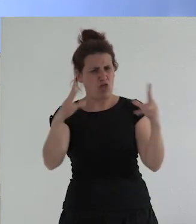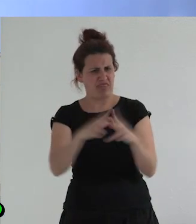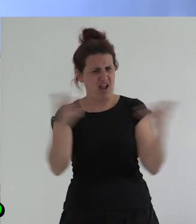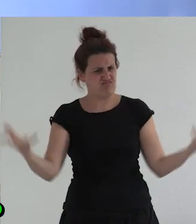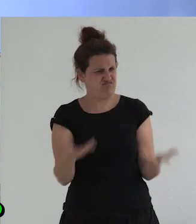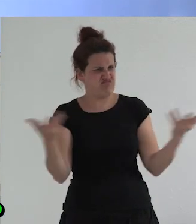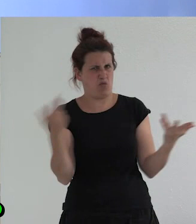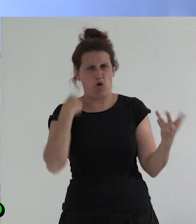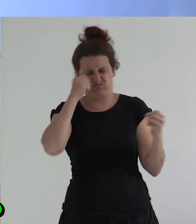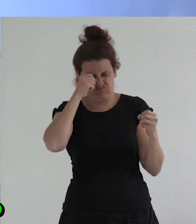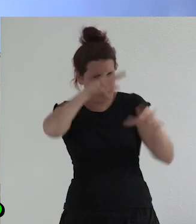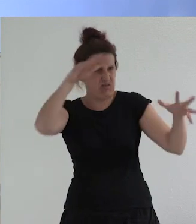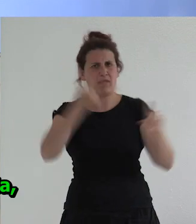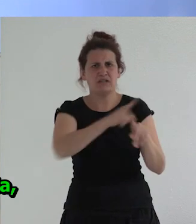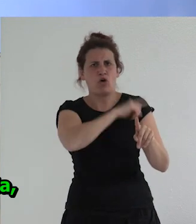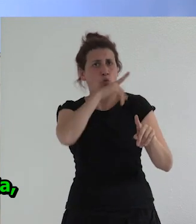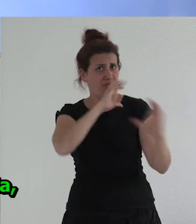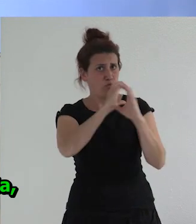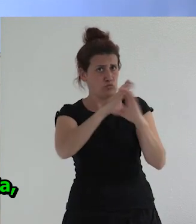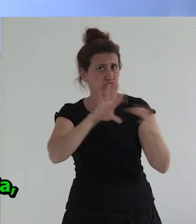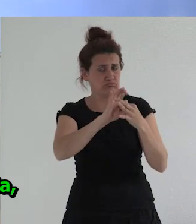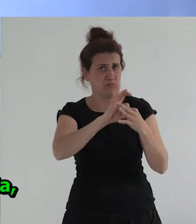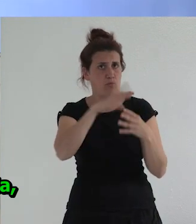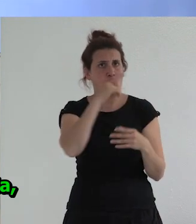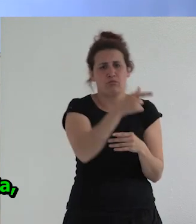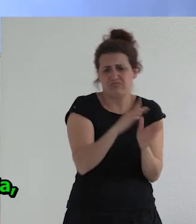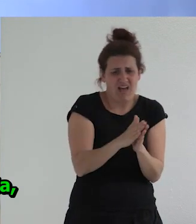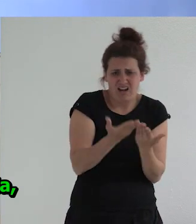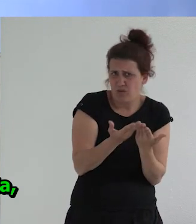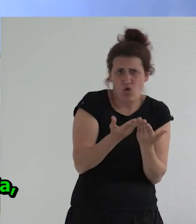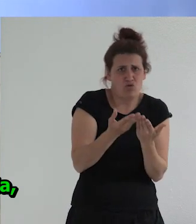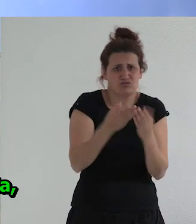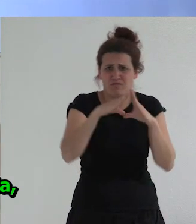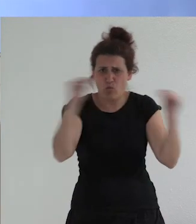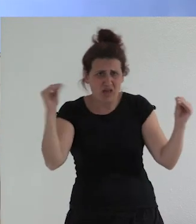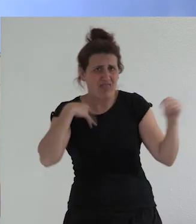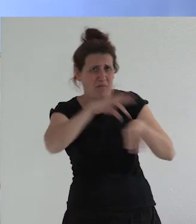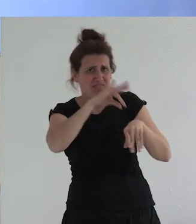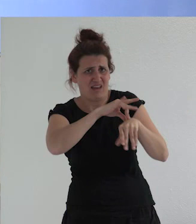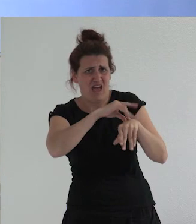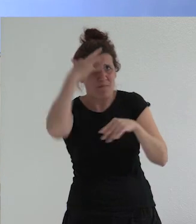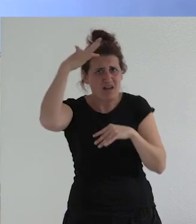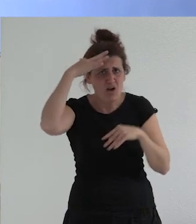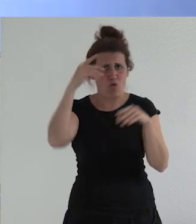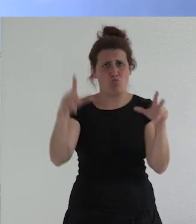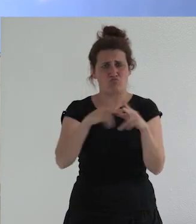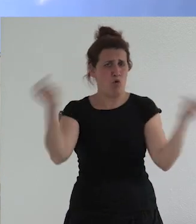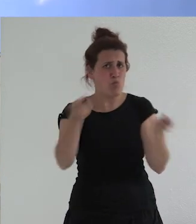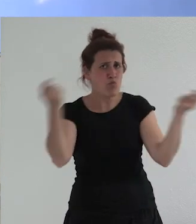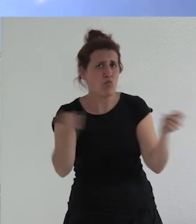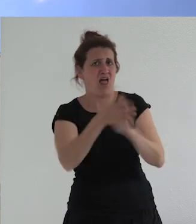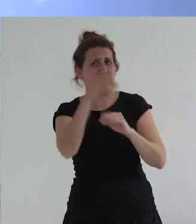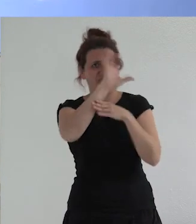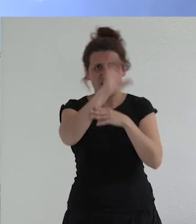autobús este autobús no está diciendo nada distinto de lo que dicen los libros de primaria las facultades de medicina el imaginario popular el cine la música o sea